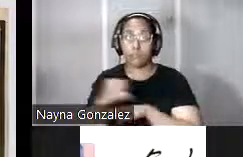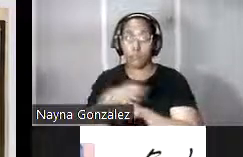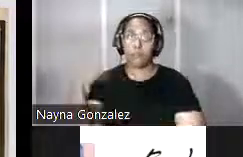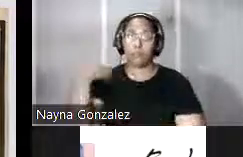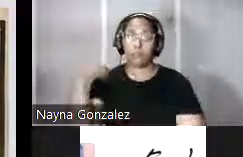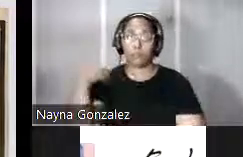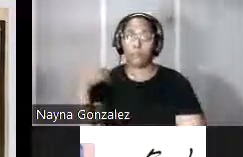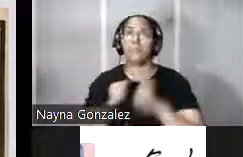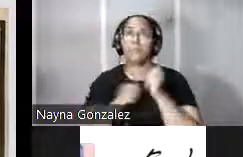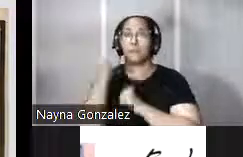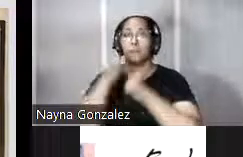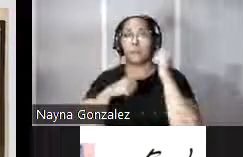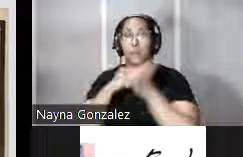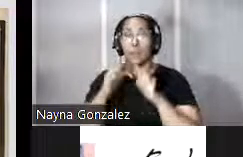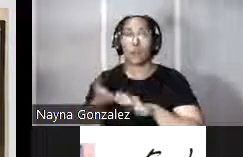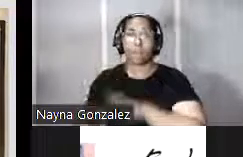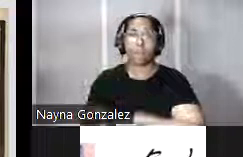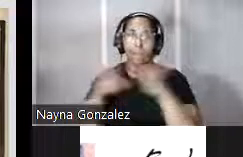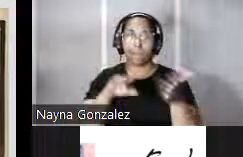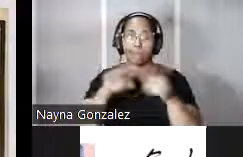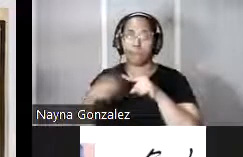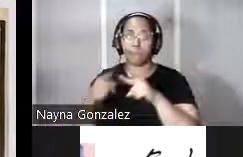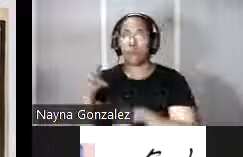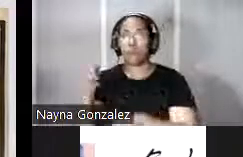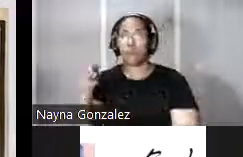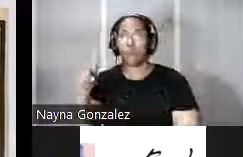de fortificación tras el fallecimiento de O'Dailly